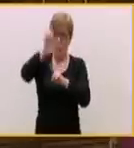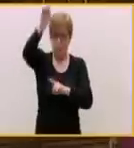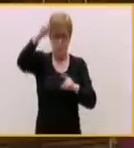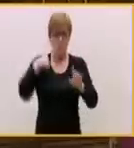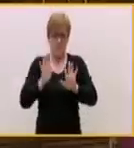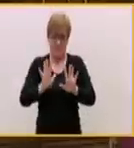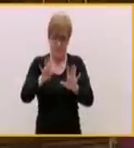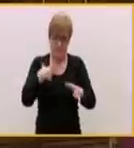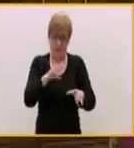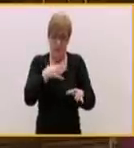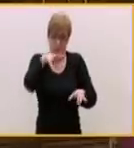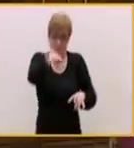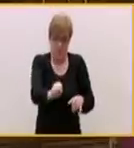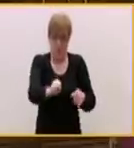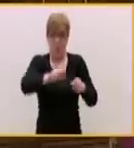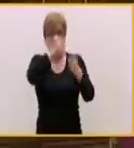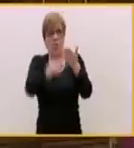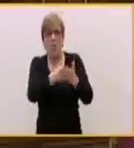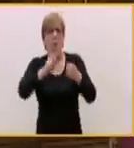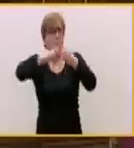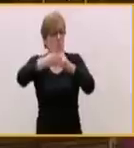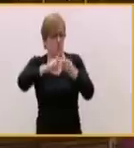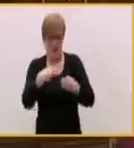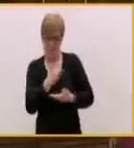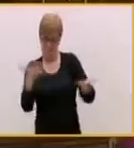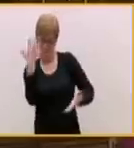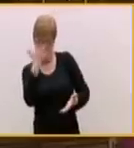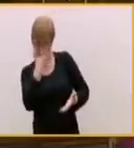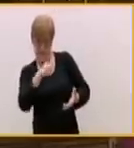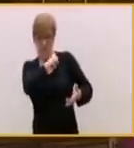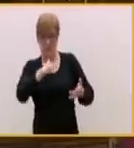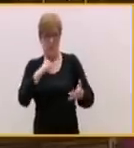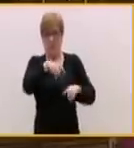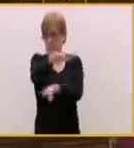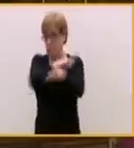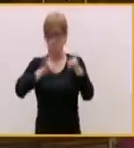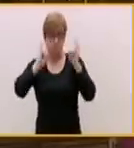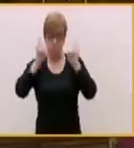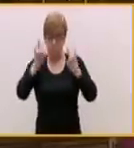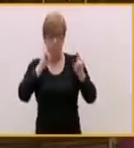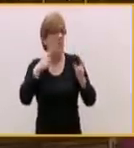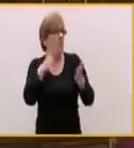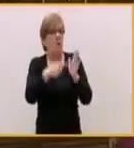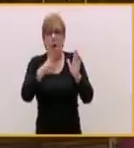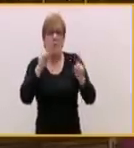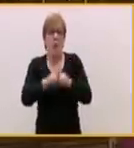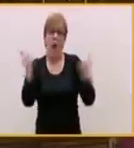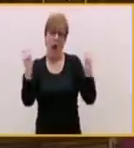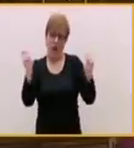rescate total, Bruselas no se fía de las autonomías y el mercado empuja hacia el rescate y suenan todas las alarmas.